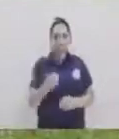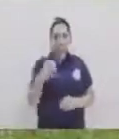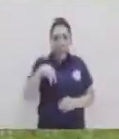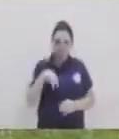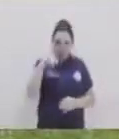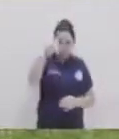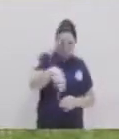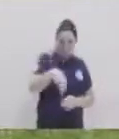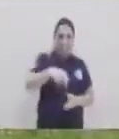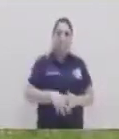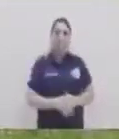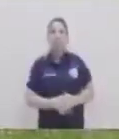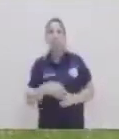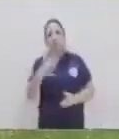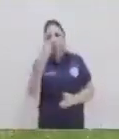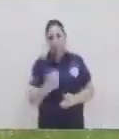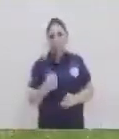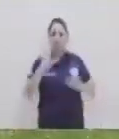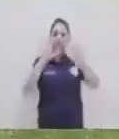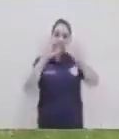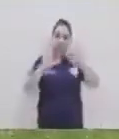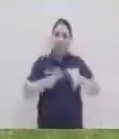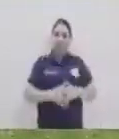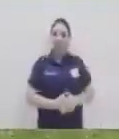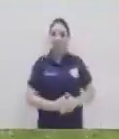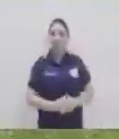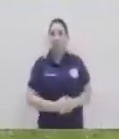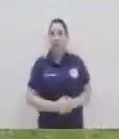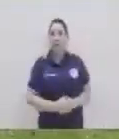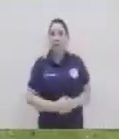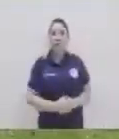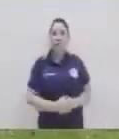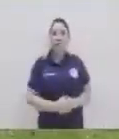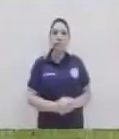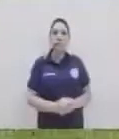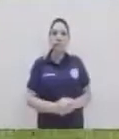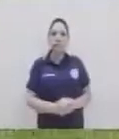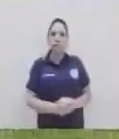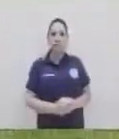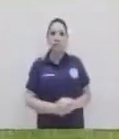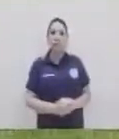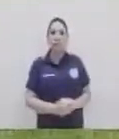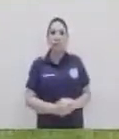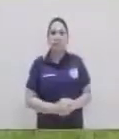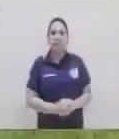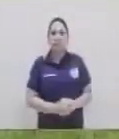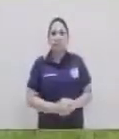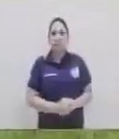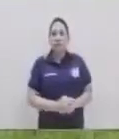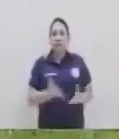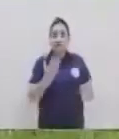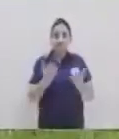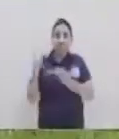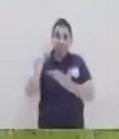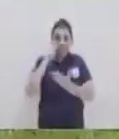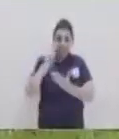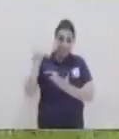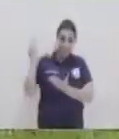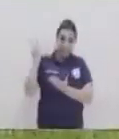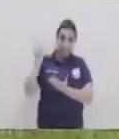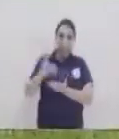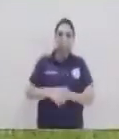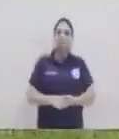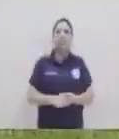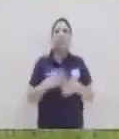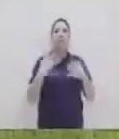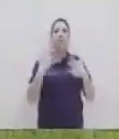me paso hacia el otro lado y lo mismo entonces el ejercicio quedaría de la siguiente manera le vamos a